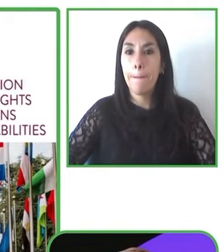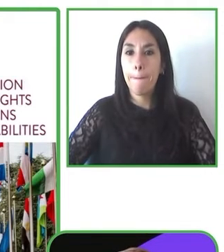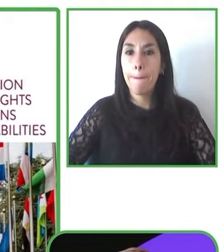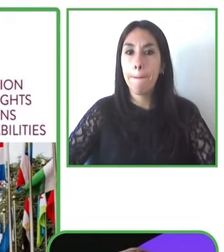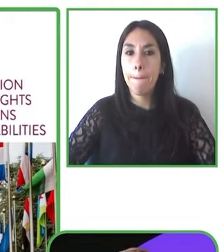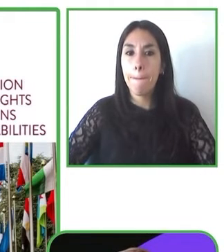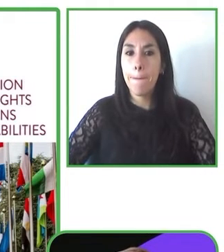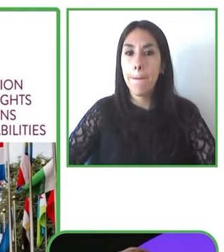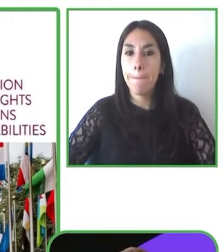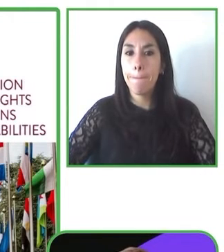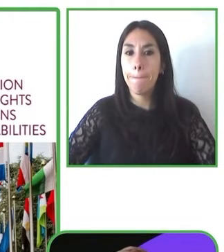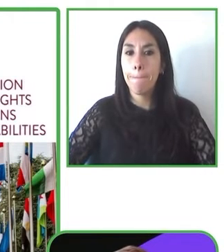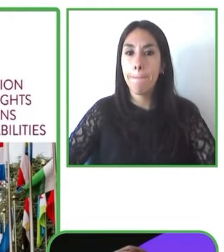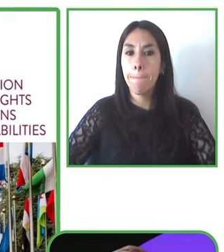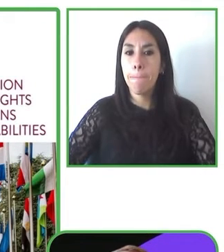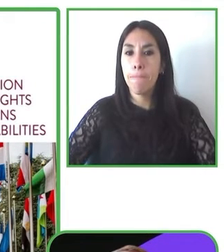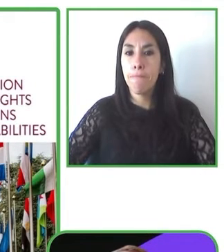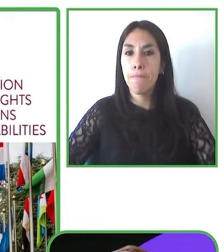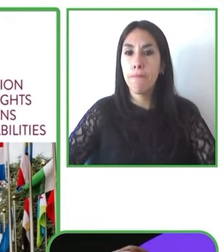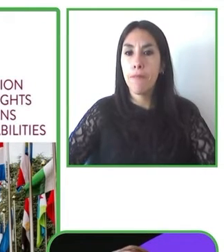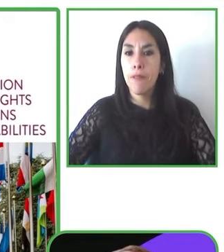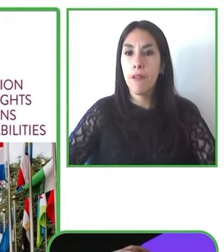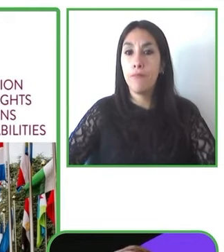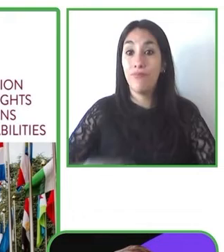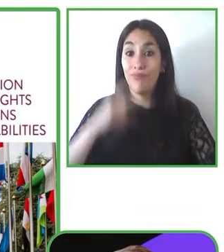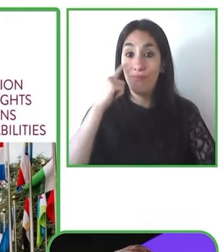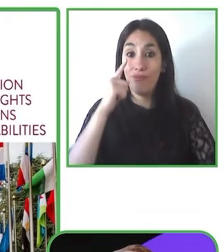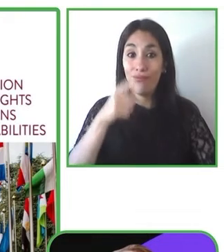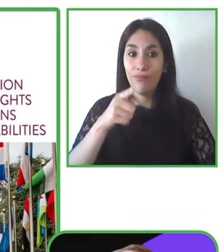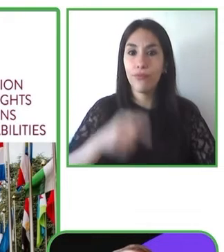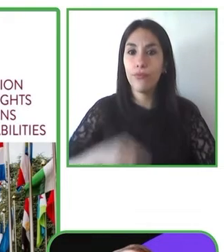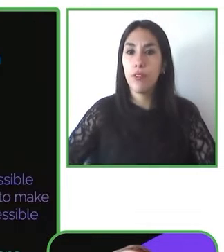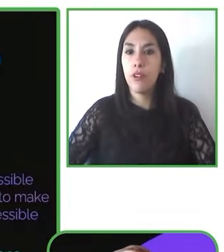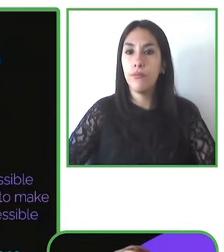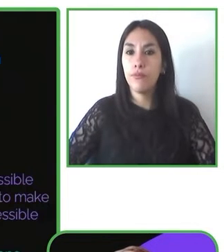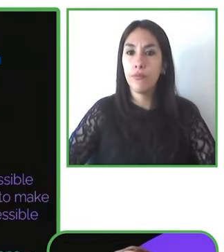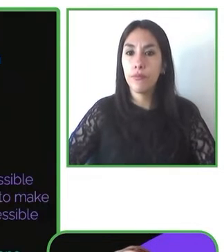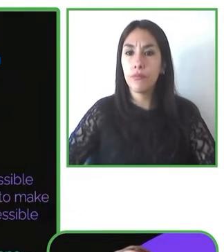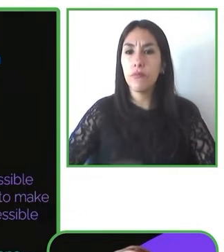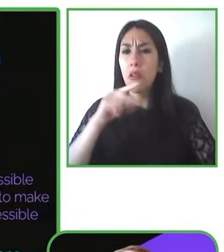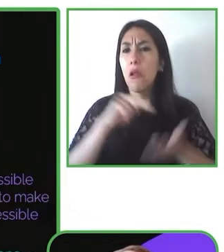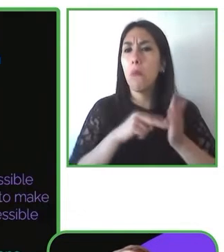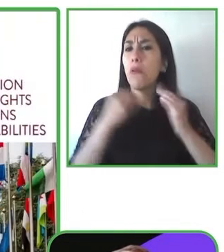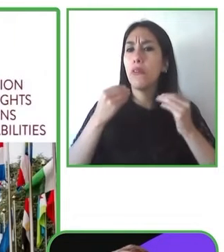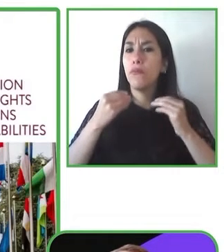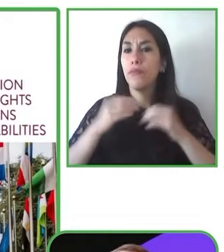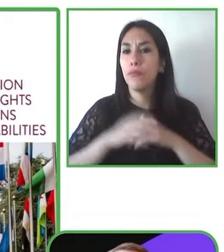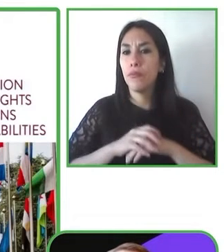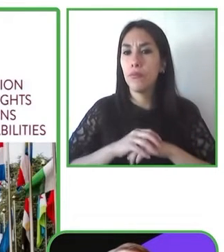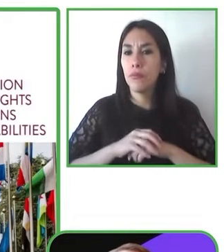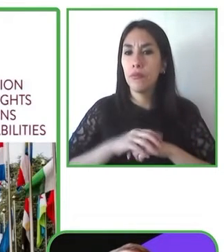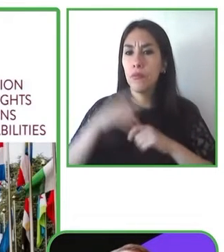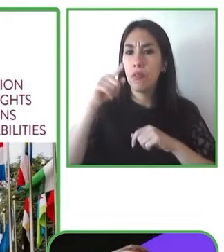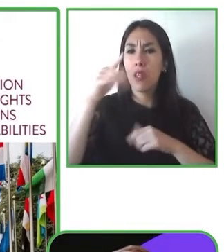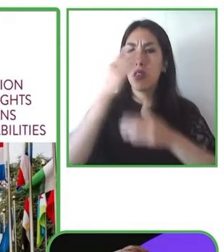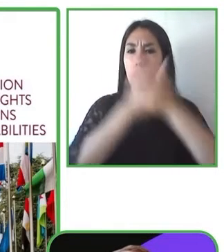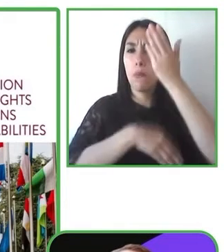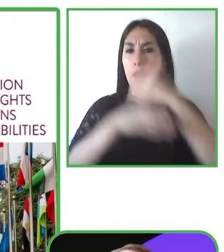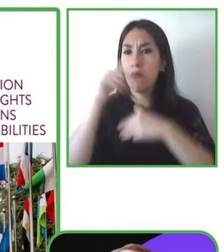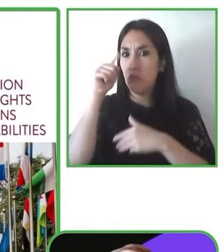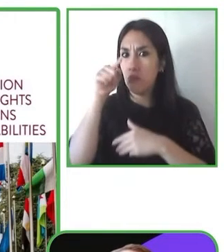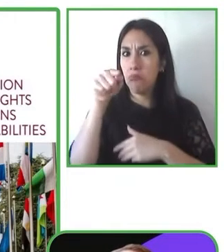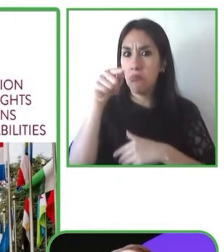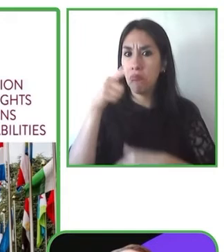Vemos acá la definición de la discapacidad de las Naciones Unidas,